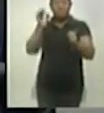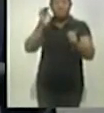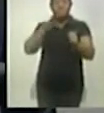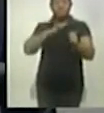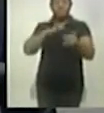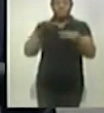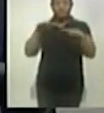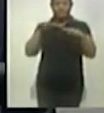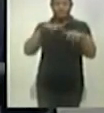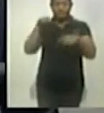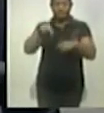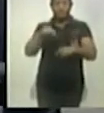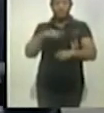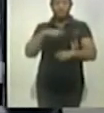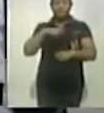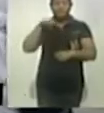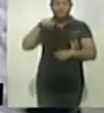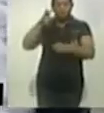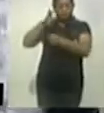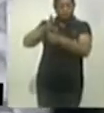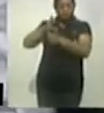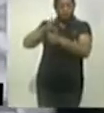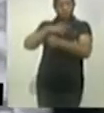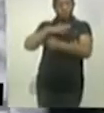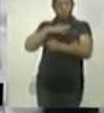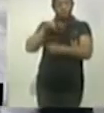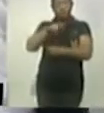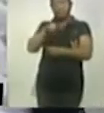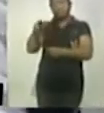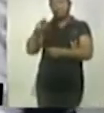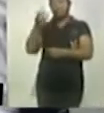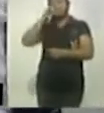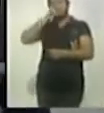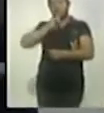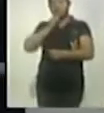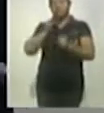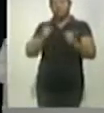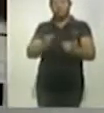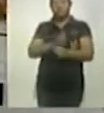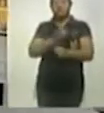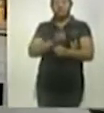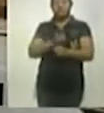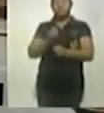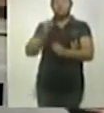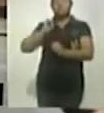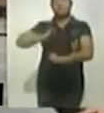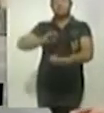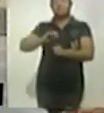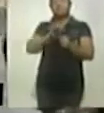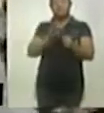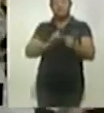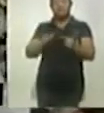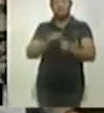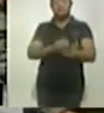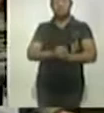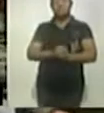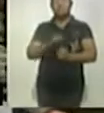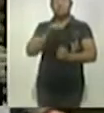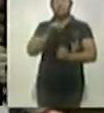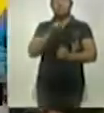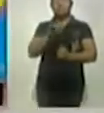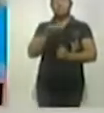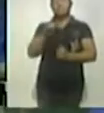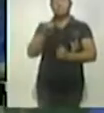En la grabación, el presidente aparece flanqueado por los secretarios de seguridad, Alfonso Durazo, de la Defensa Nacional, Luis Cresencio Sandoval, y Marina Rafael